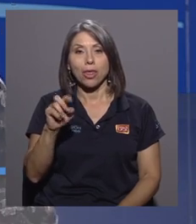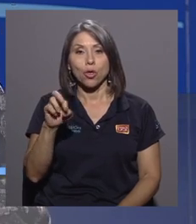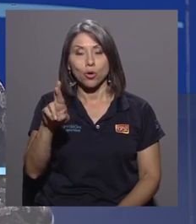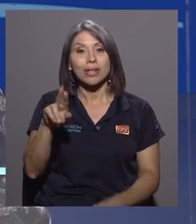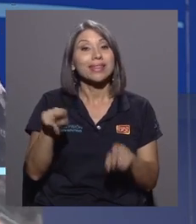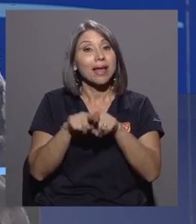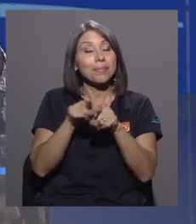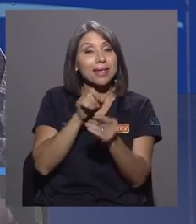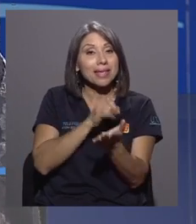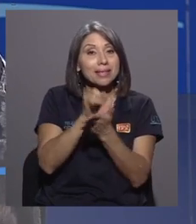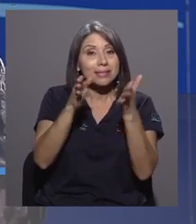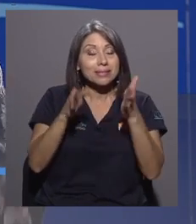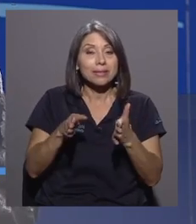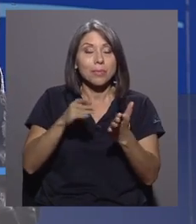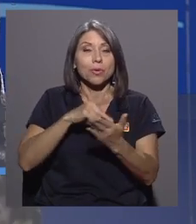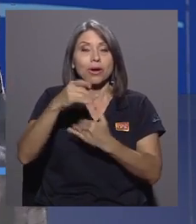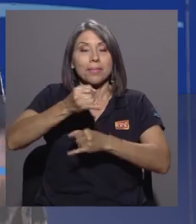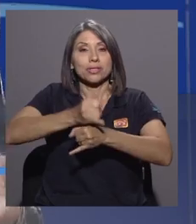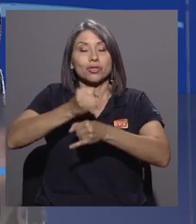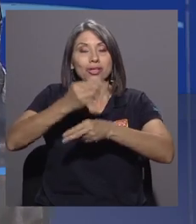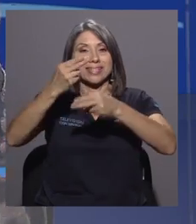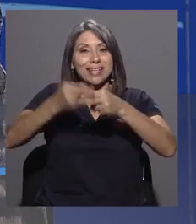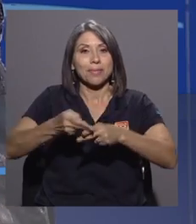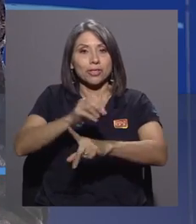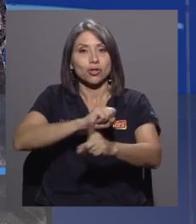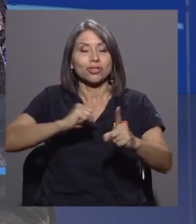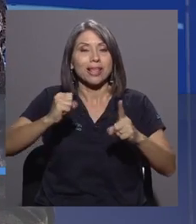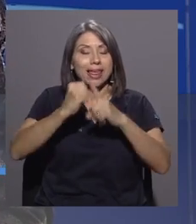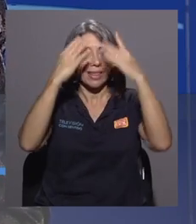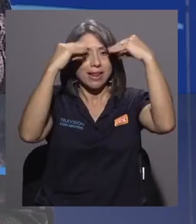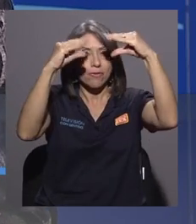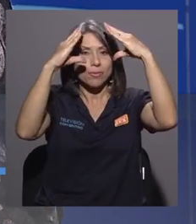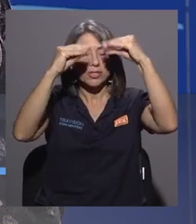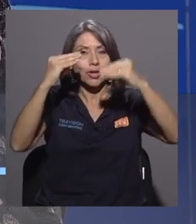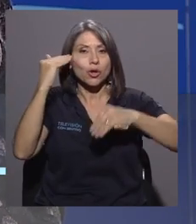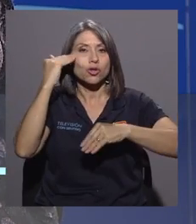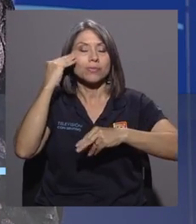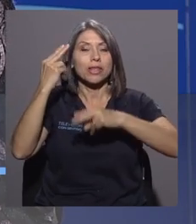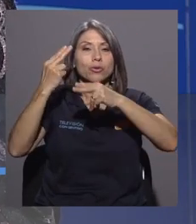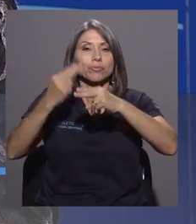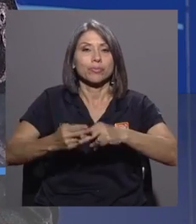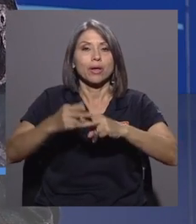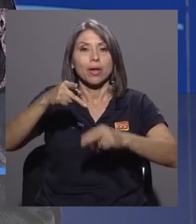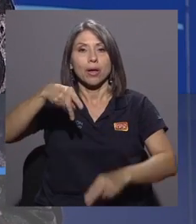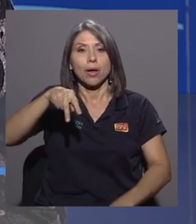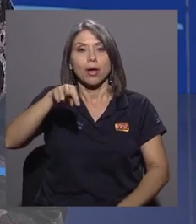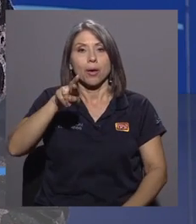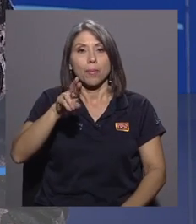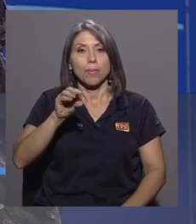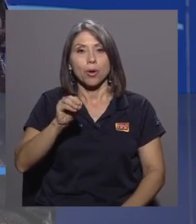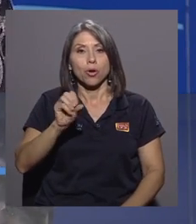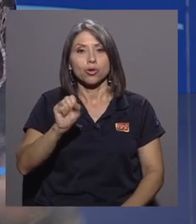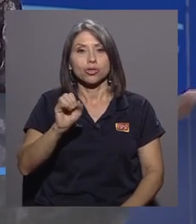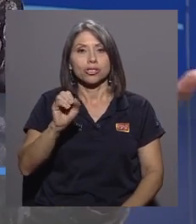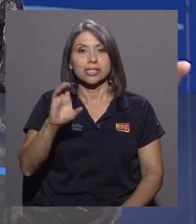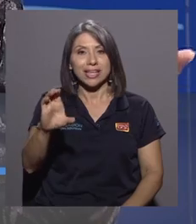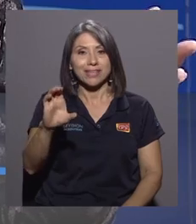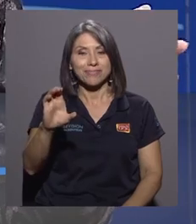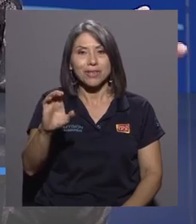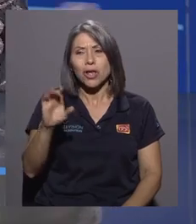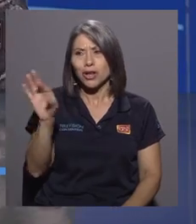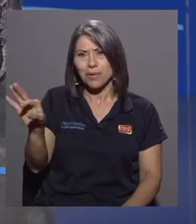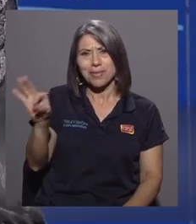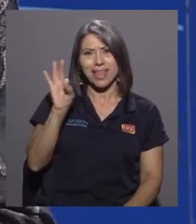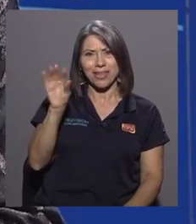institucional Sociedad de la Información y el Conocimiento, conocido como PROCIC. Lo he invitado porque la semana pasada PROCIC